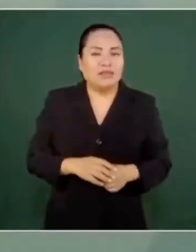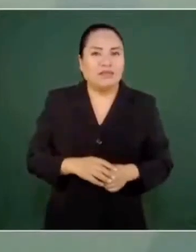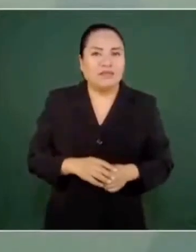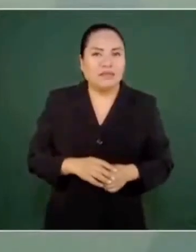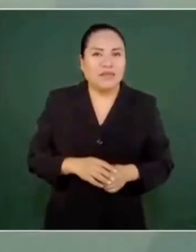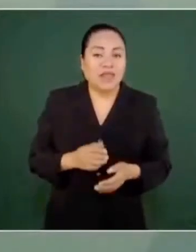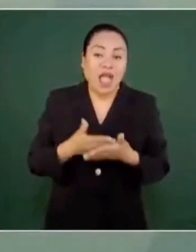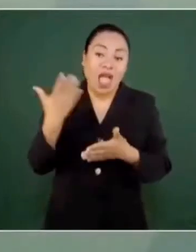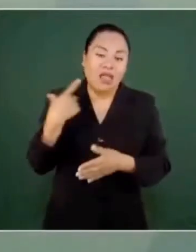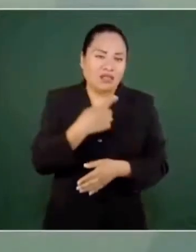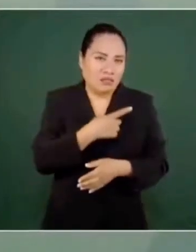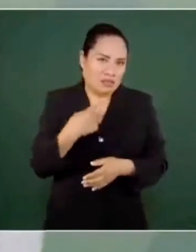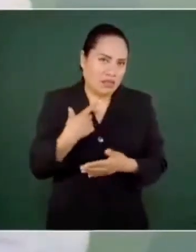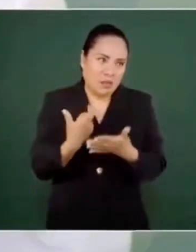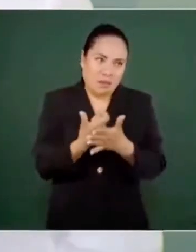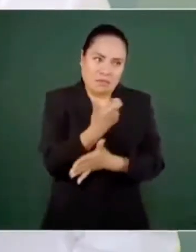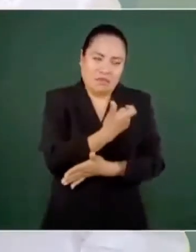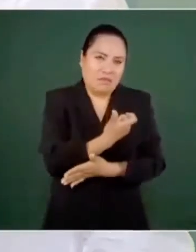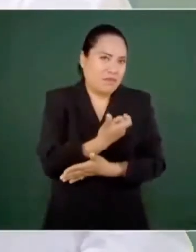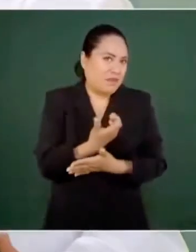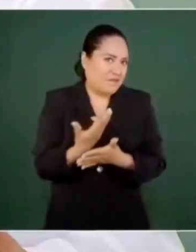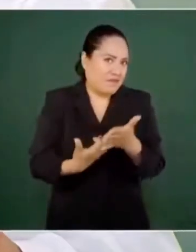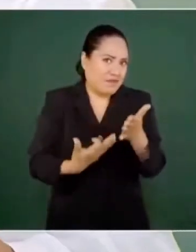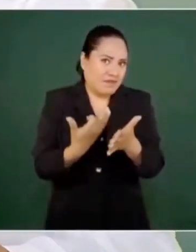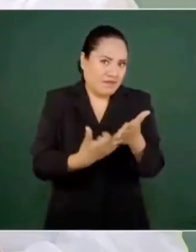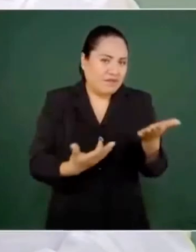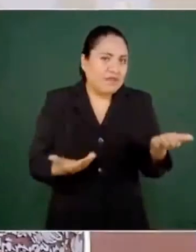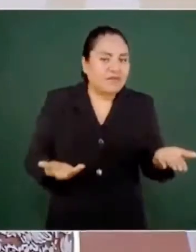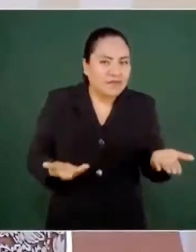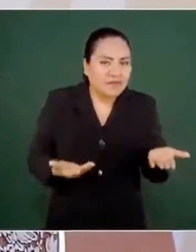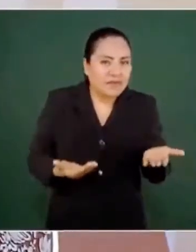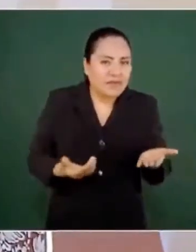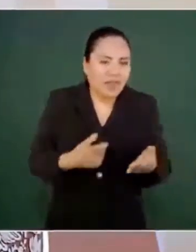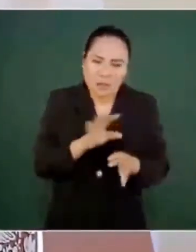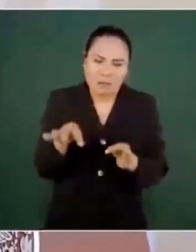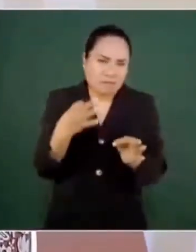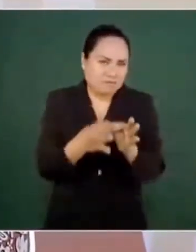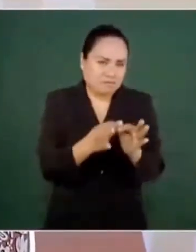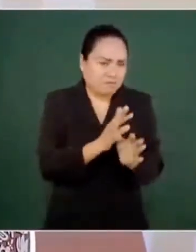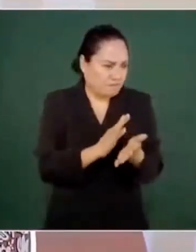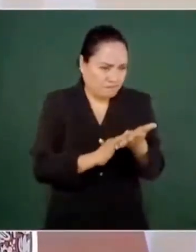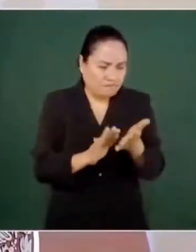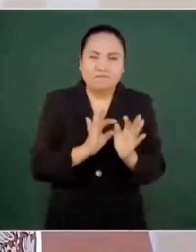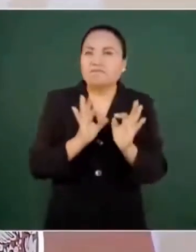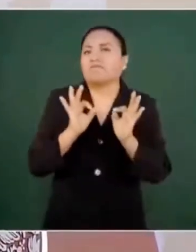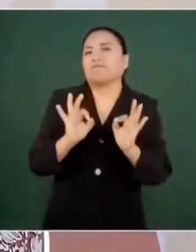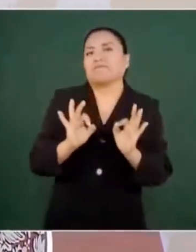una deuda pendiente. Entonces, no es